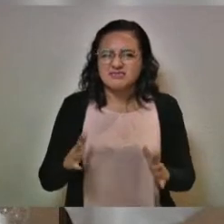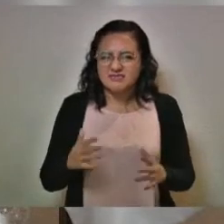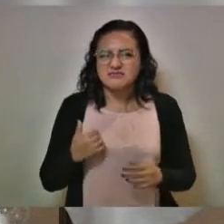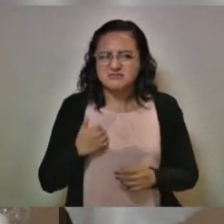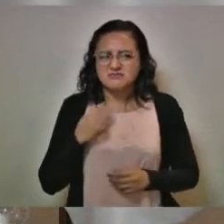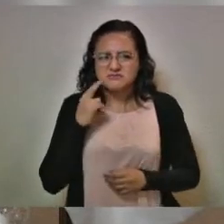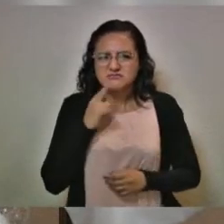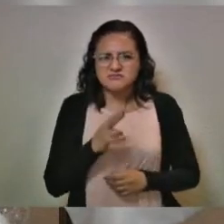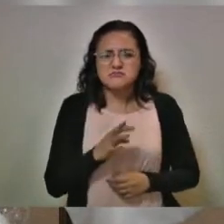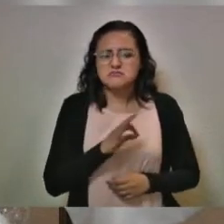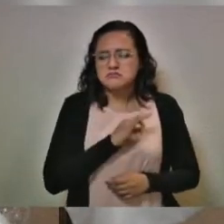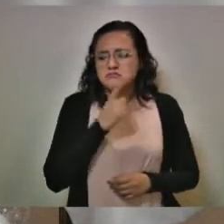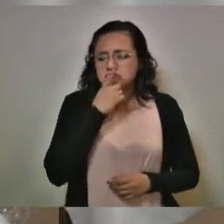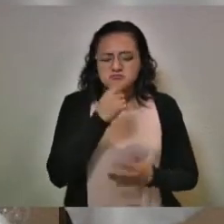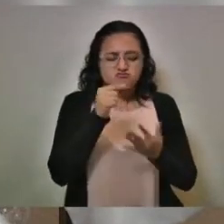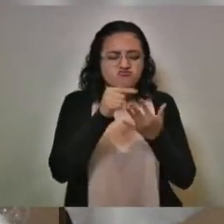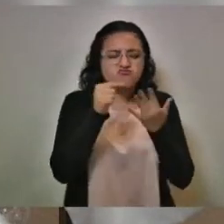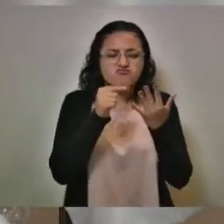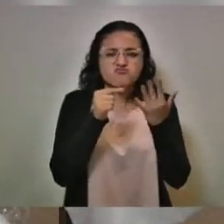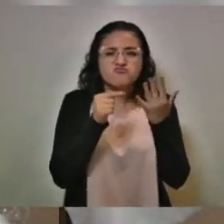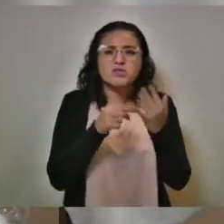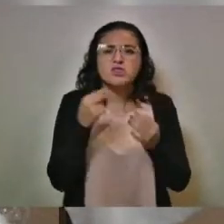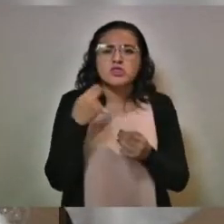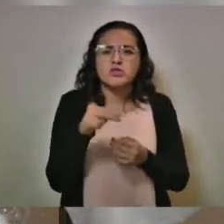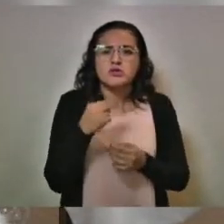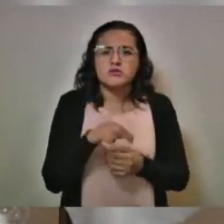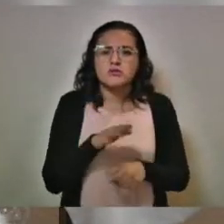que las puedo mencionar por sus nombres,